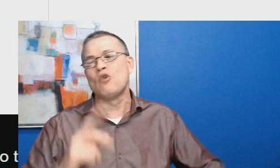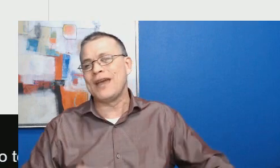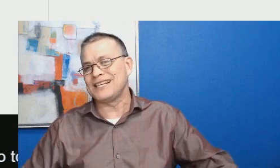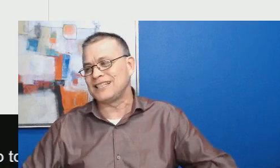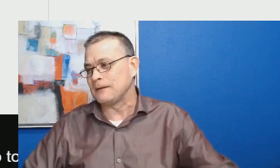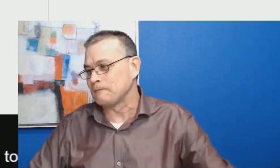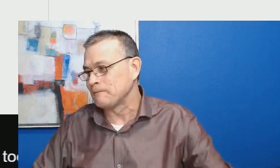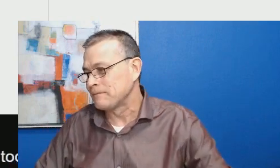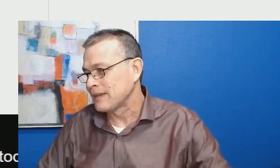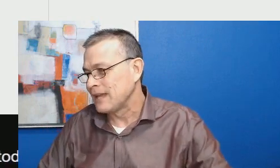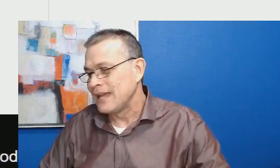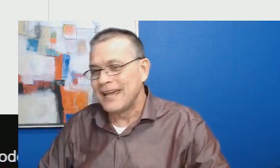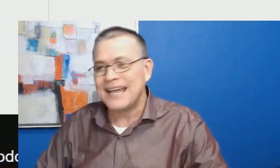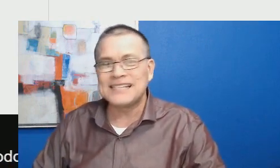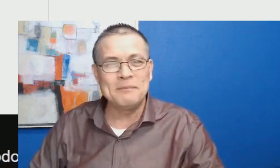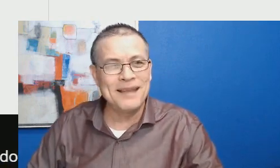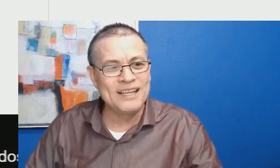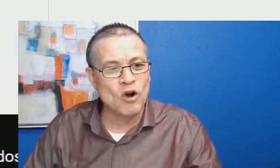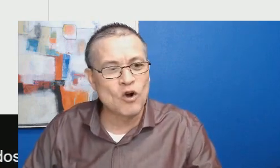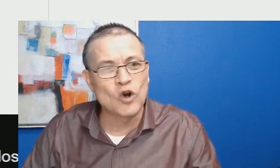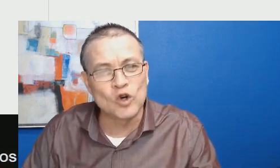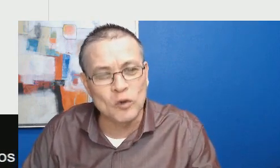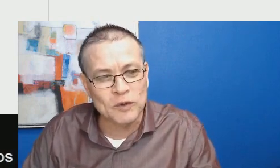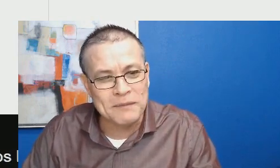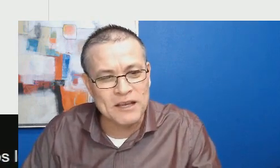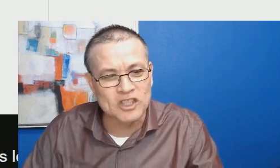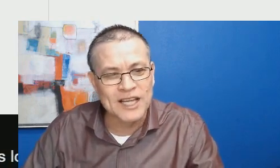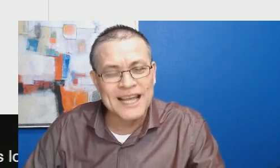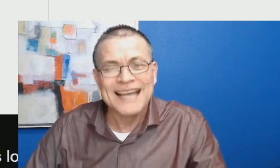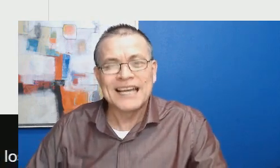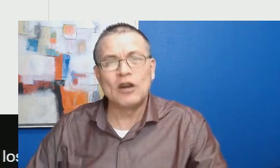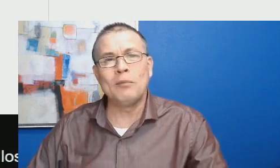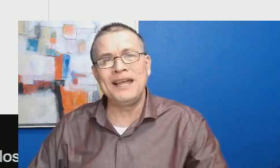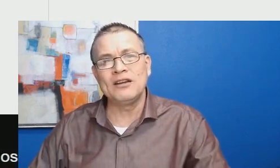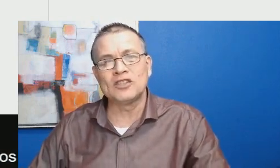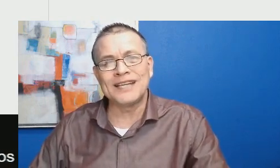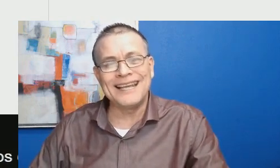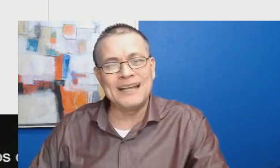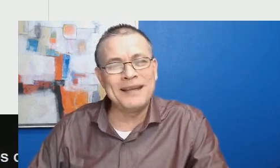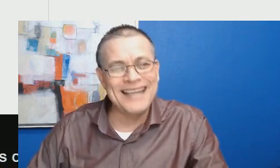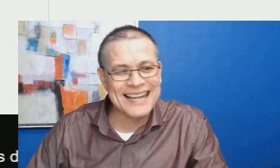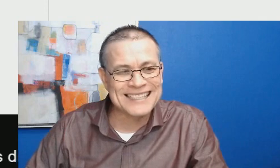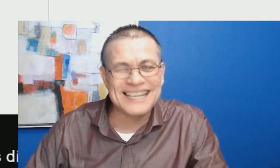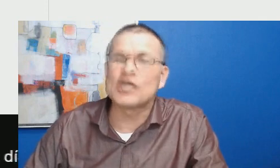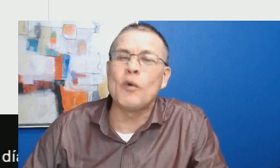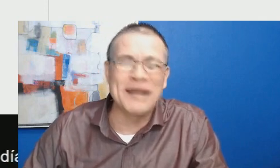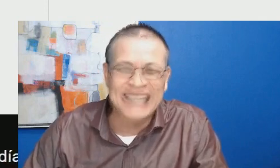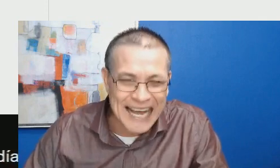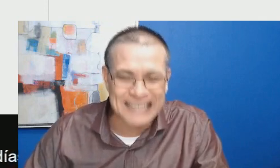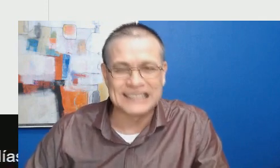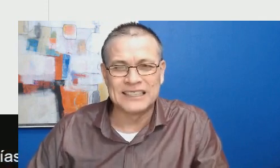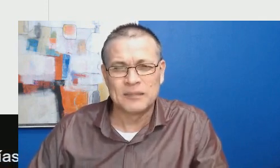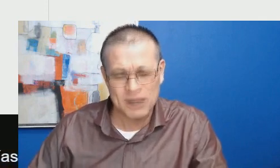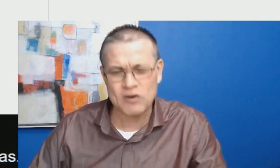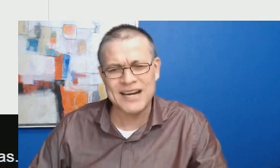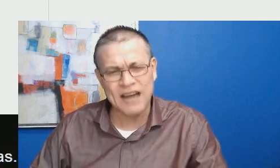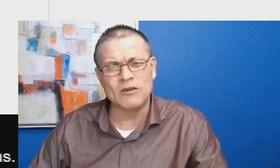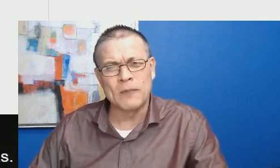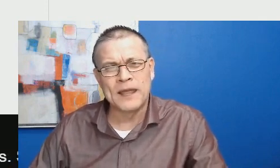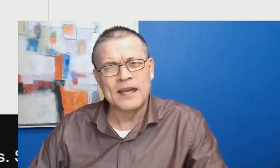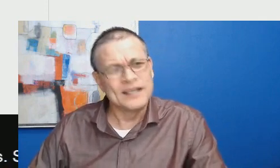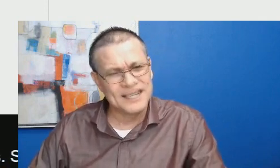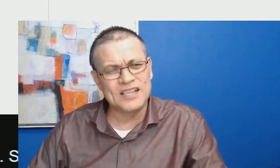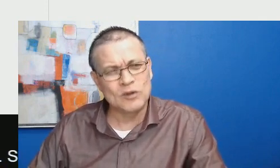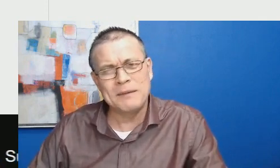individuo este. Este méndigo corrupto, amigos, que lo menos que debería de hacer es comentar. Pero